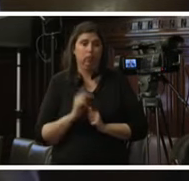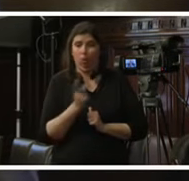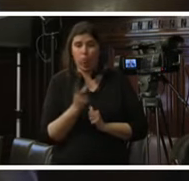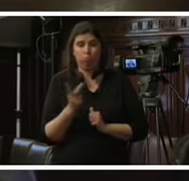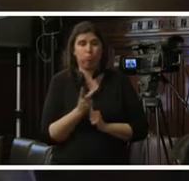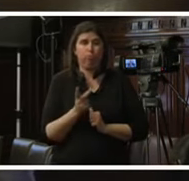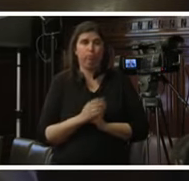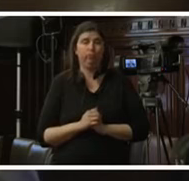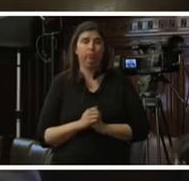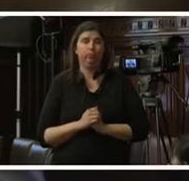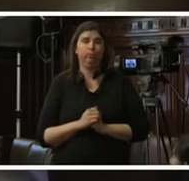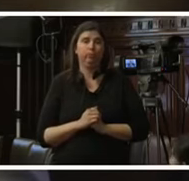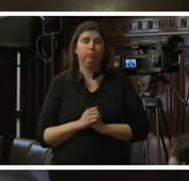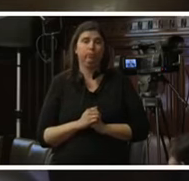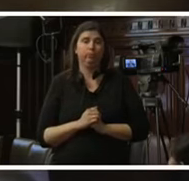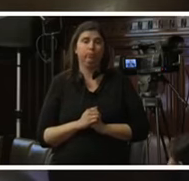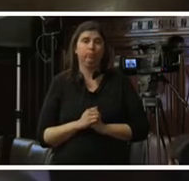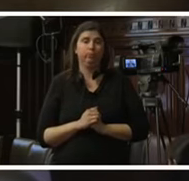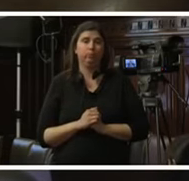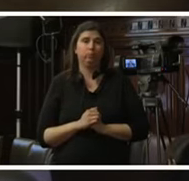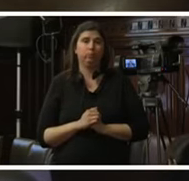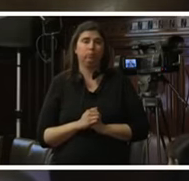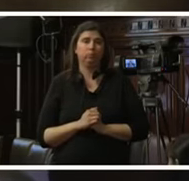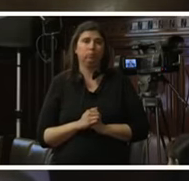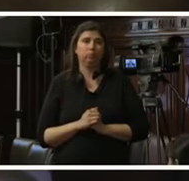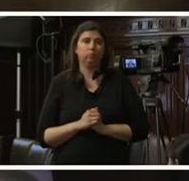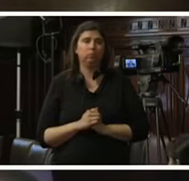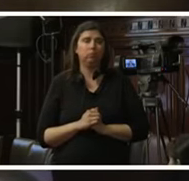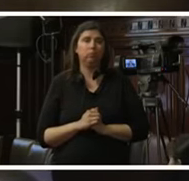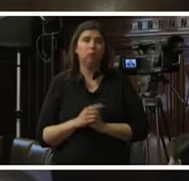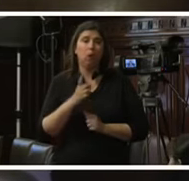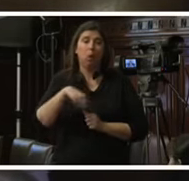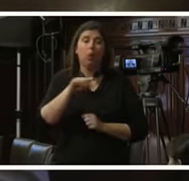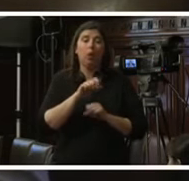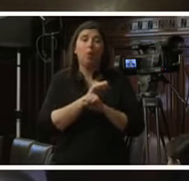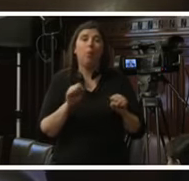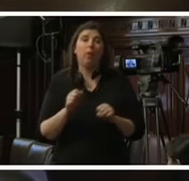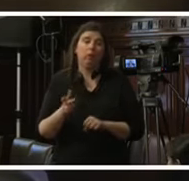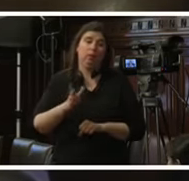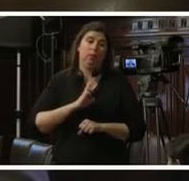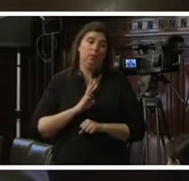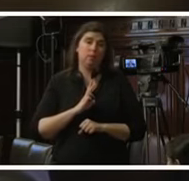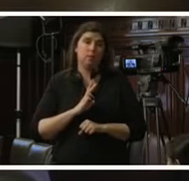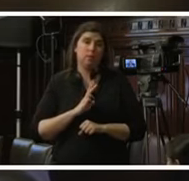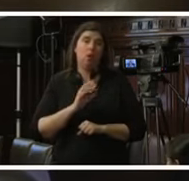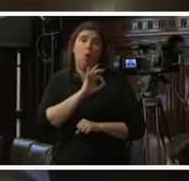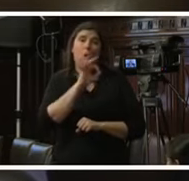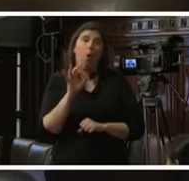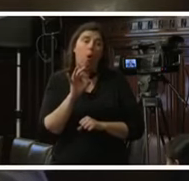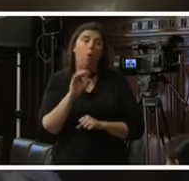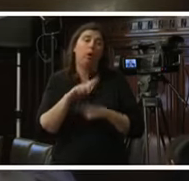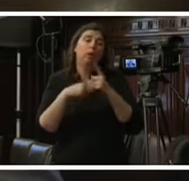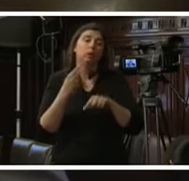por la por lo que nos puedan decir o en su oportunidad agradeceremos toda la información